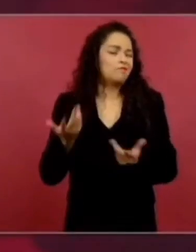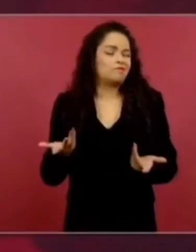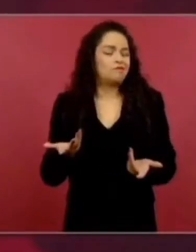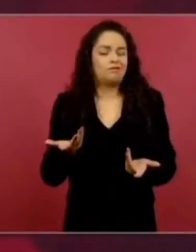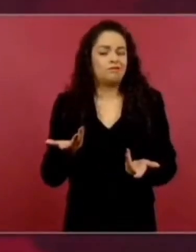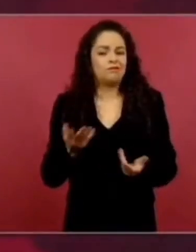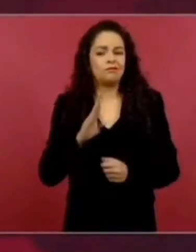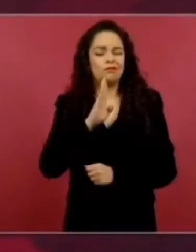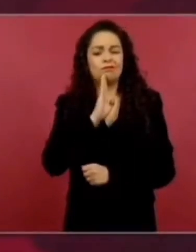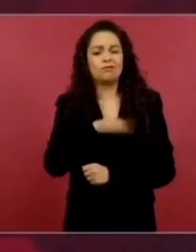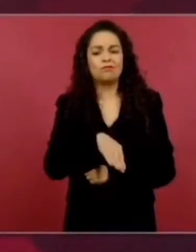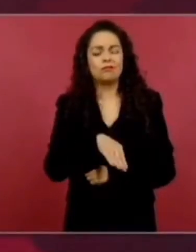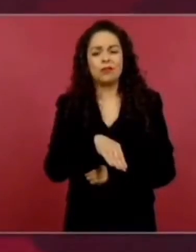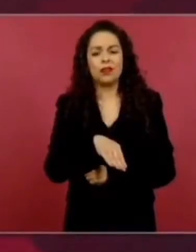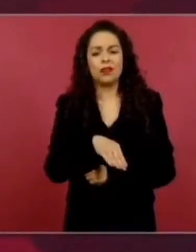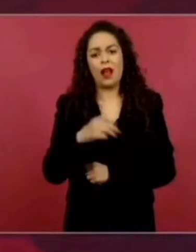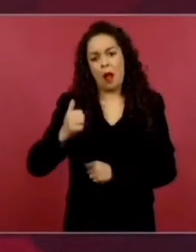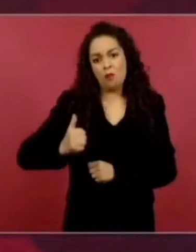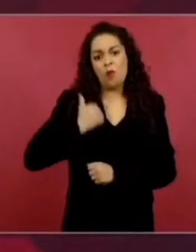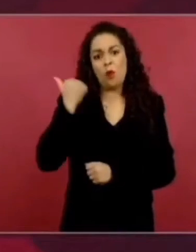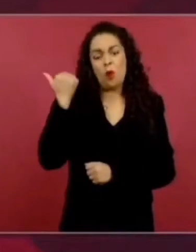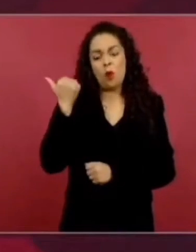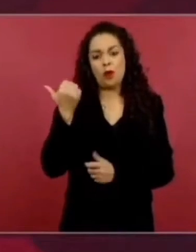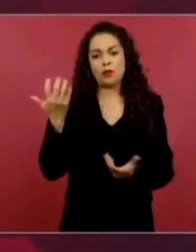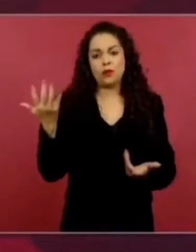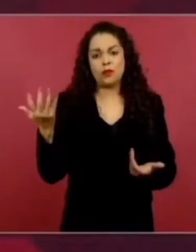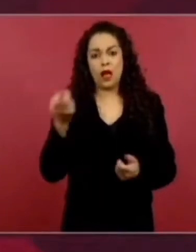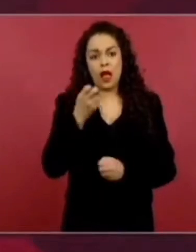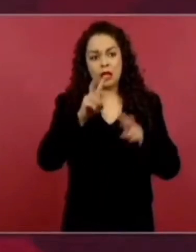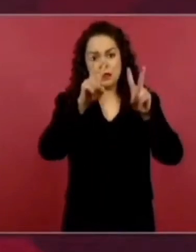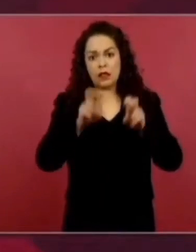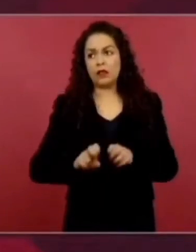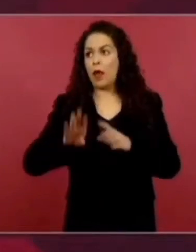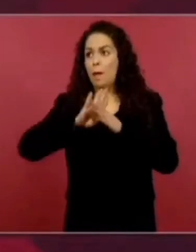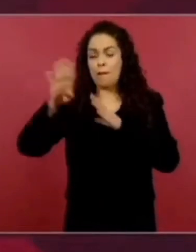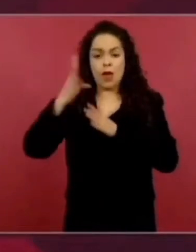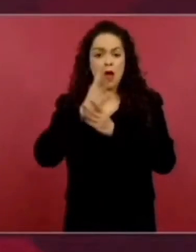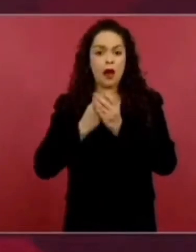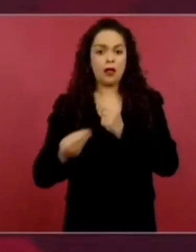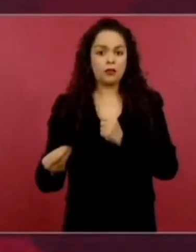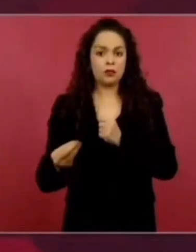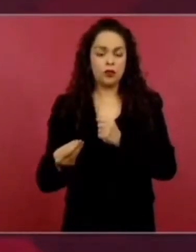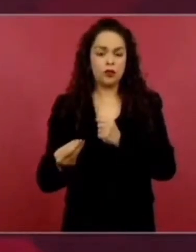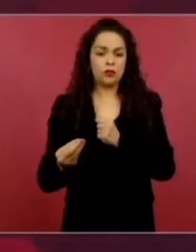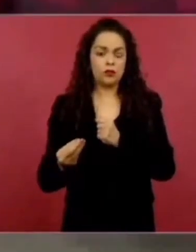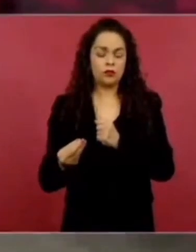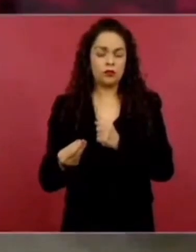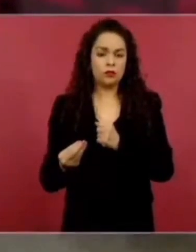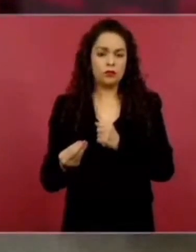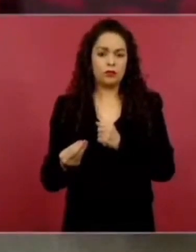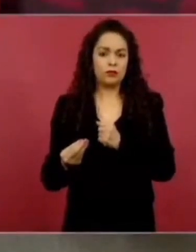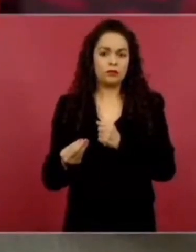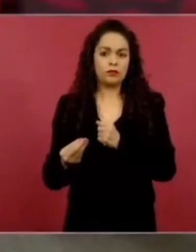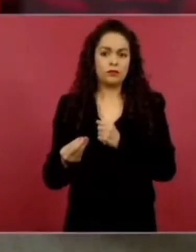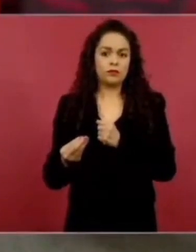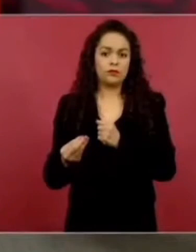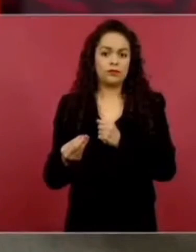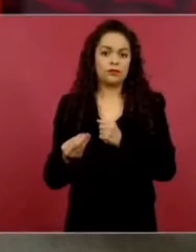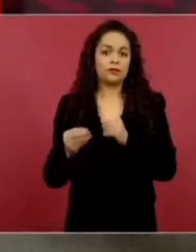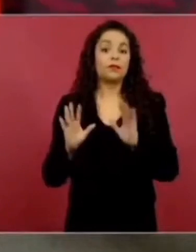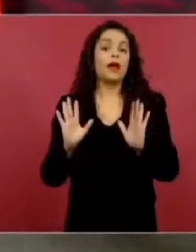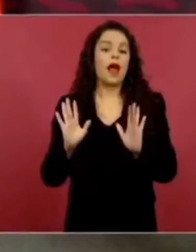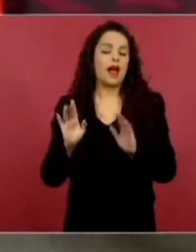Utilizando el tema migratorio para sacar raja